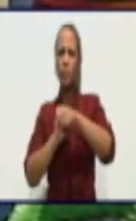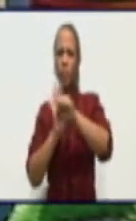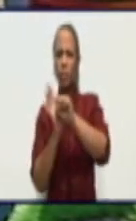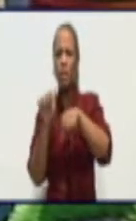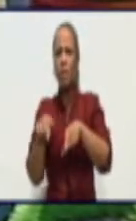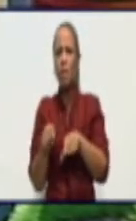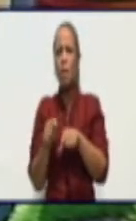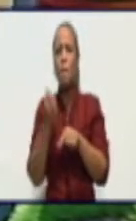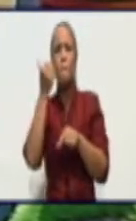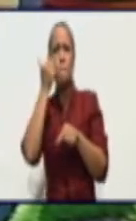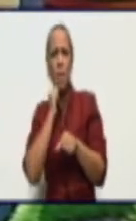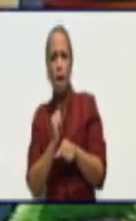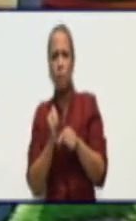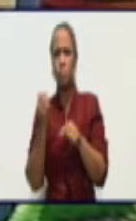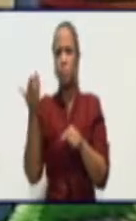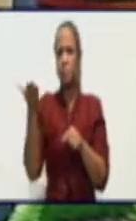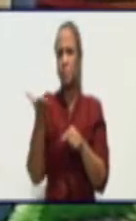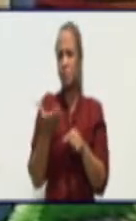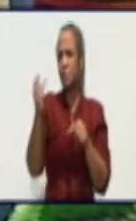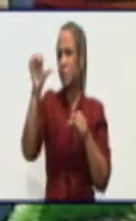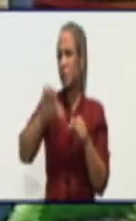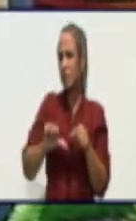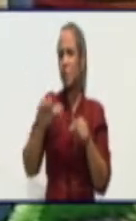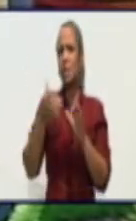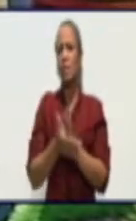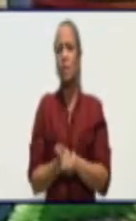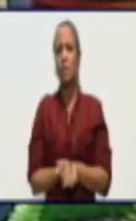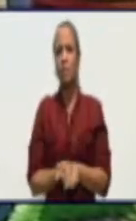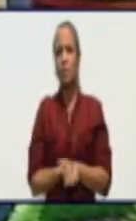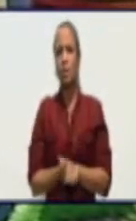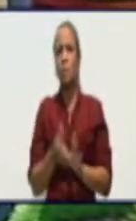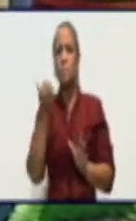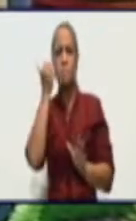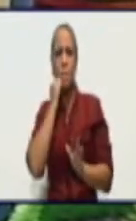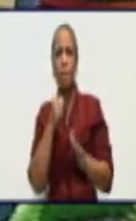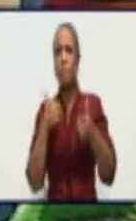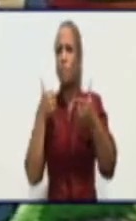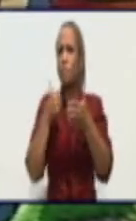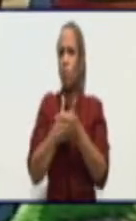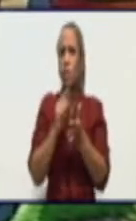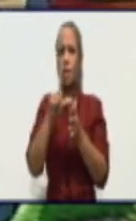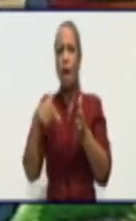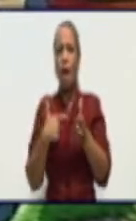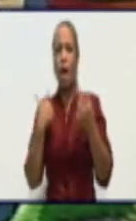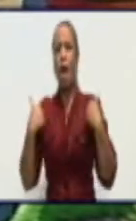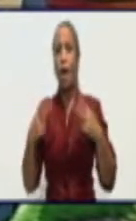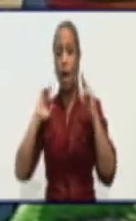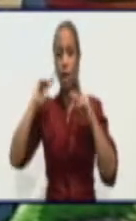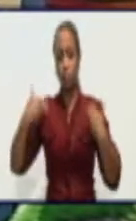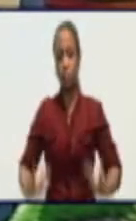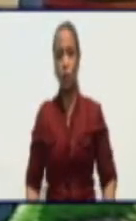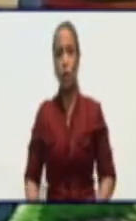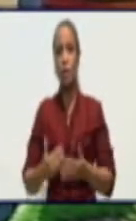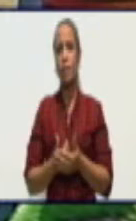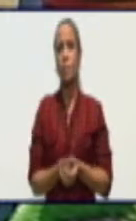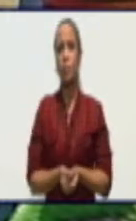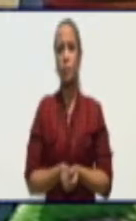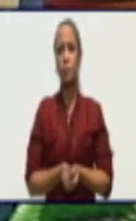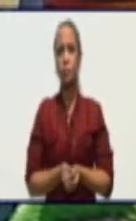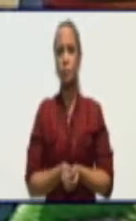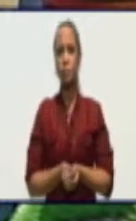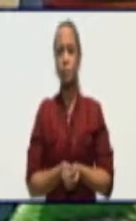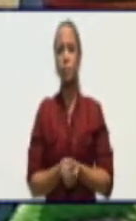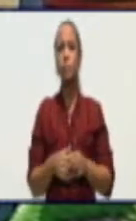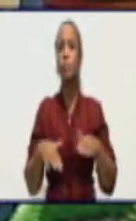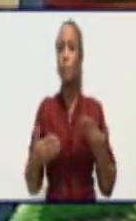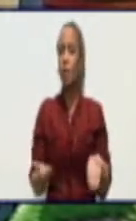transmisibles y atacan con mucha más fuerza al organismo por eso voy atrás a donde usted se refería al